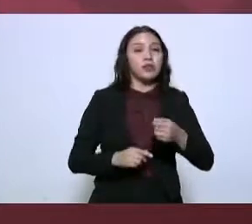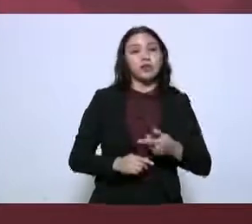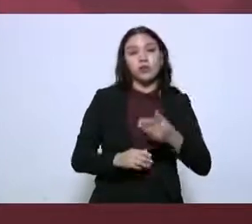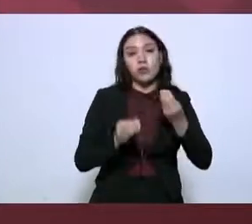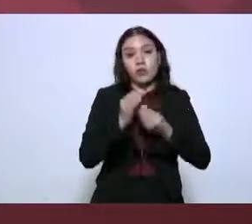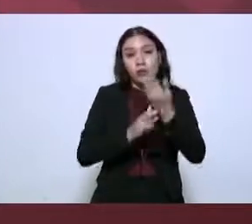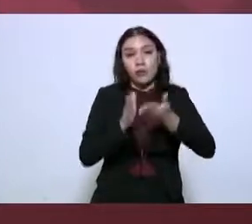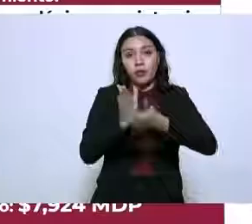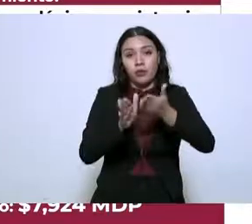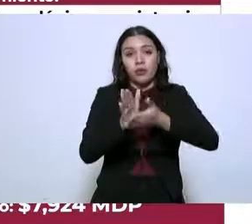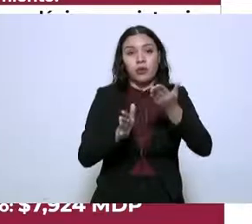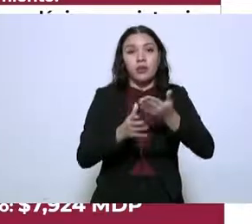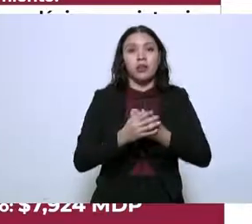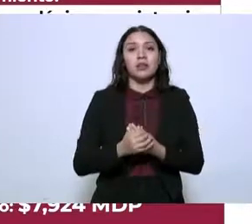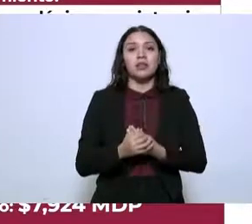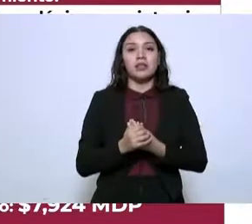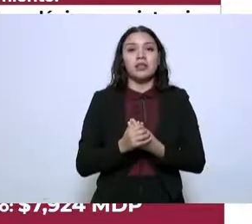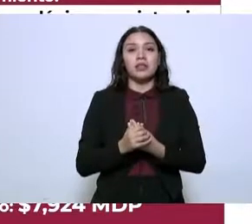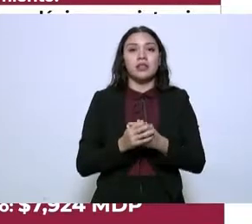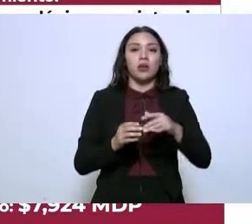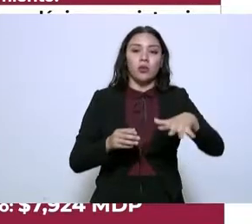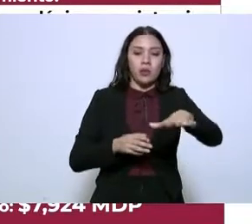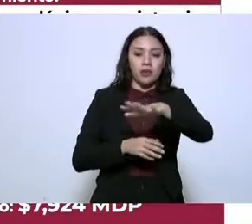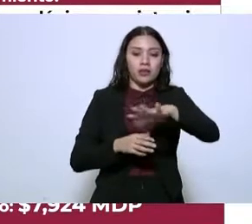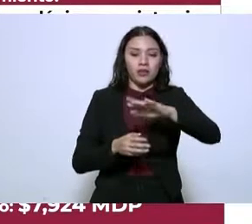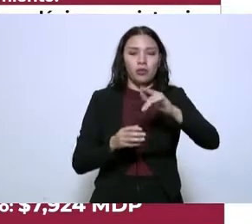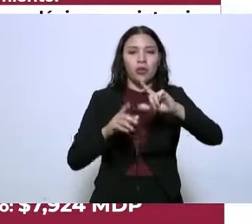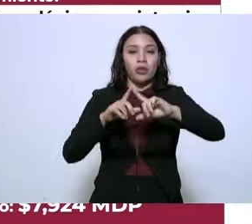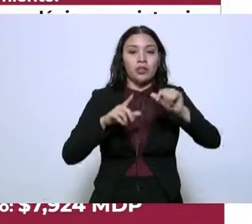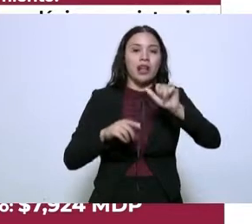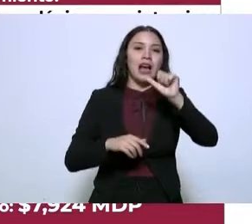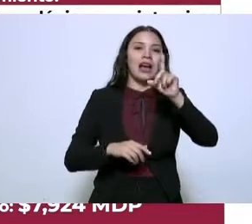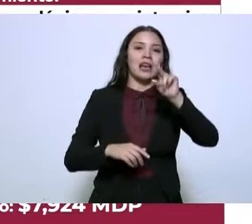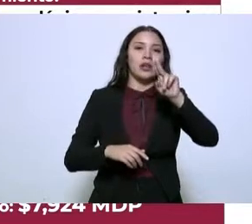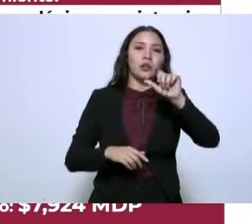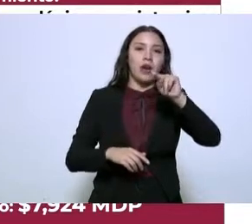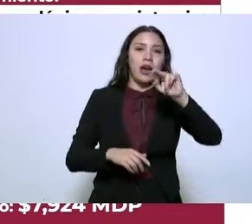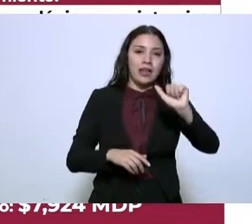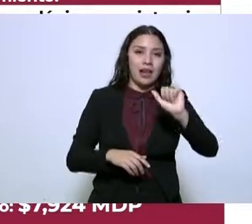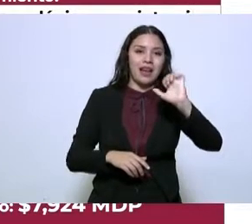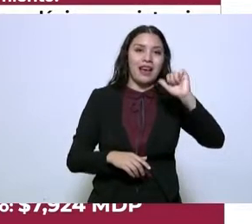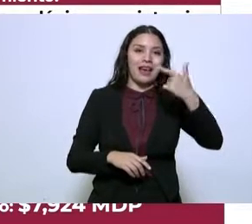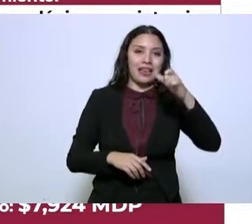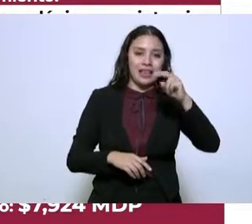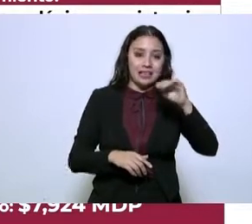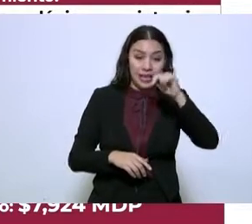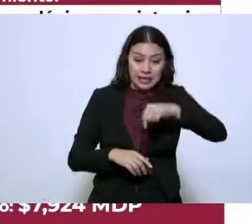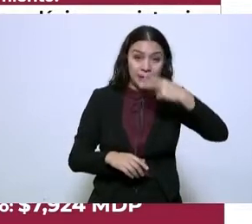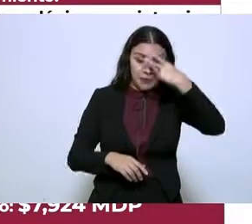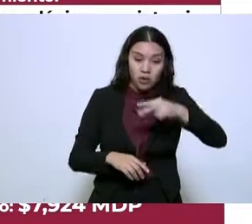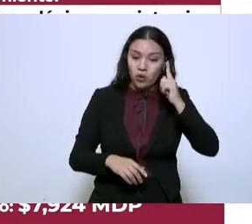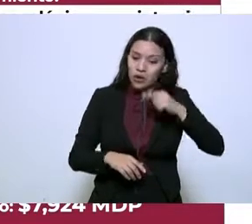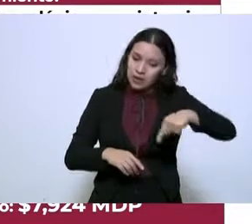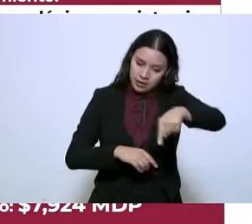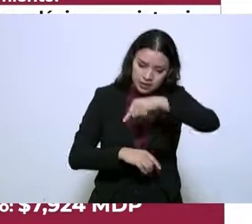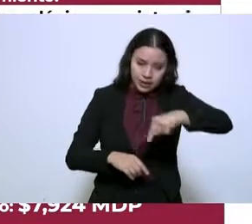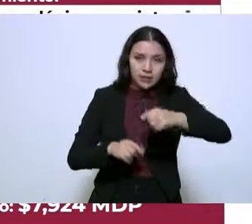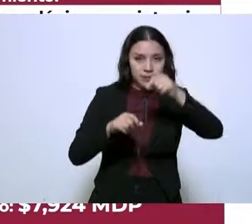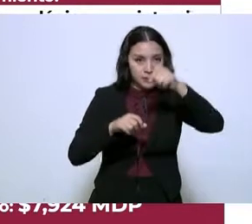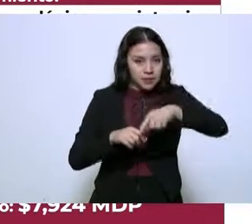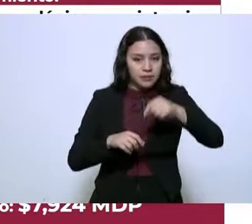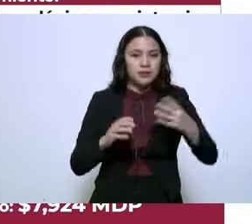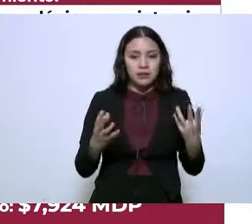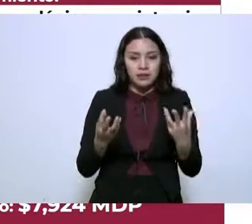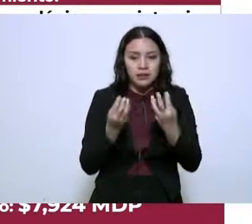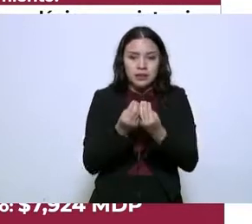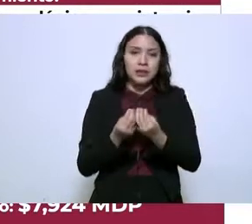construyendo la Agencia Nacional de Aduanas de México. En la misma área donde estará